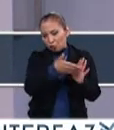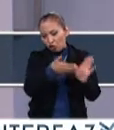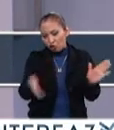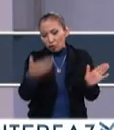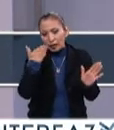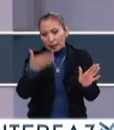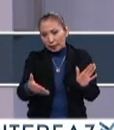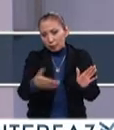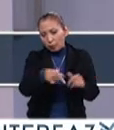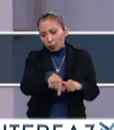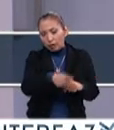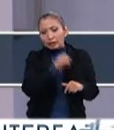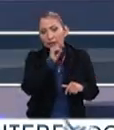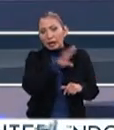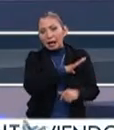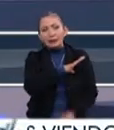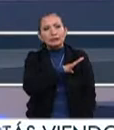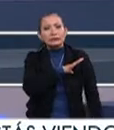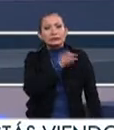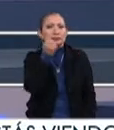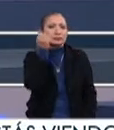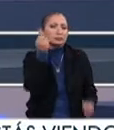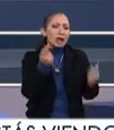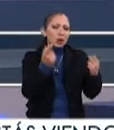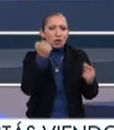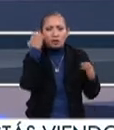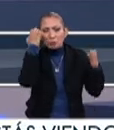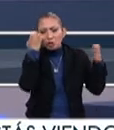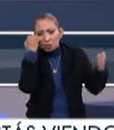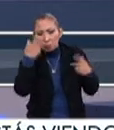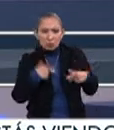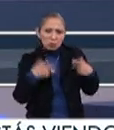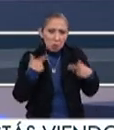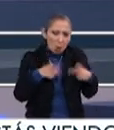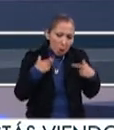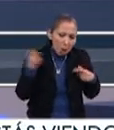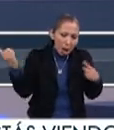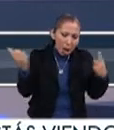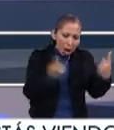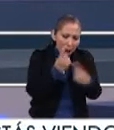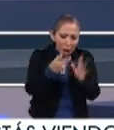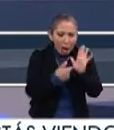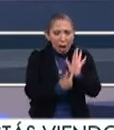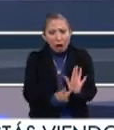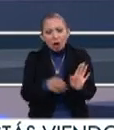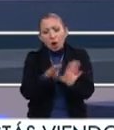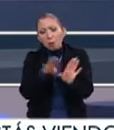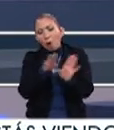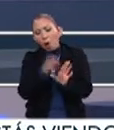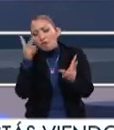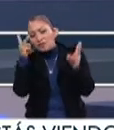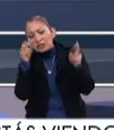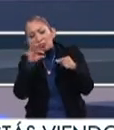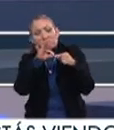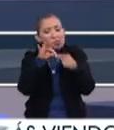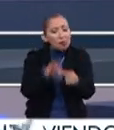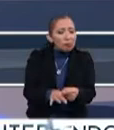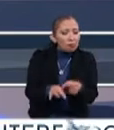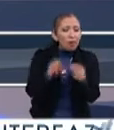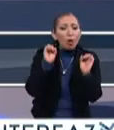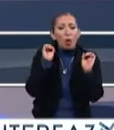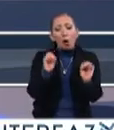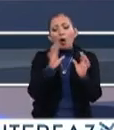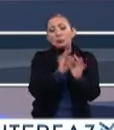Han habido, inclusive, algunos como expositores que están, que están ahí presentes y que dan como alguna visita guiada o